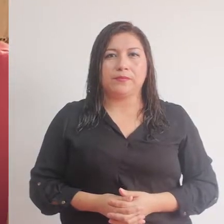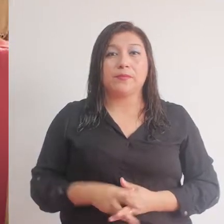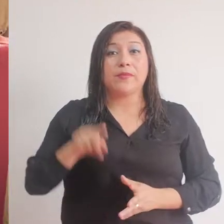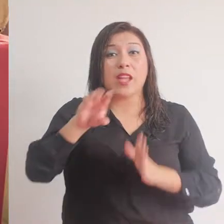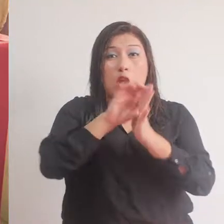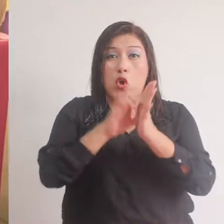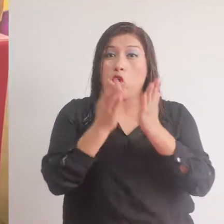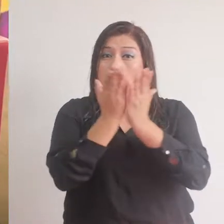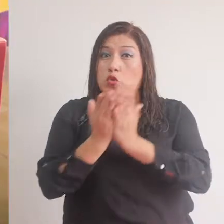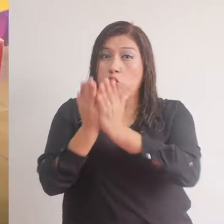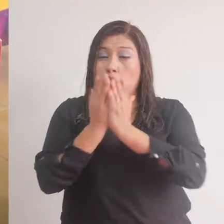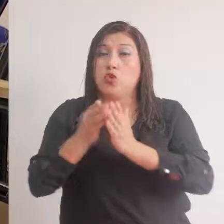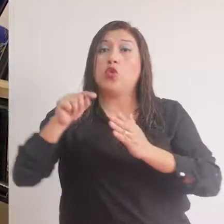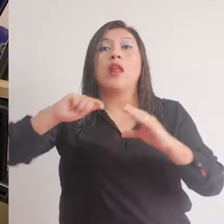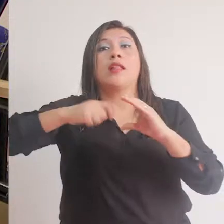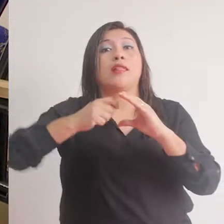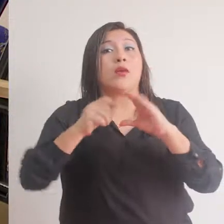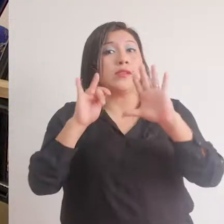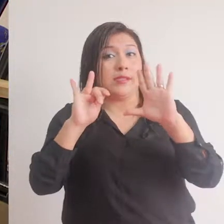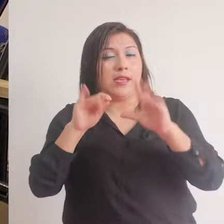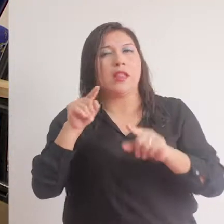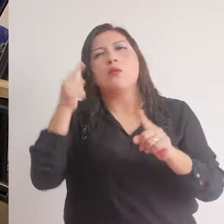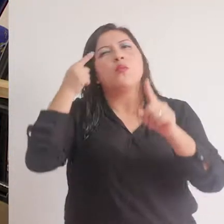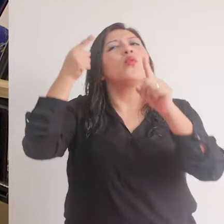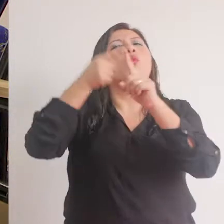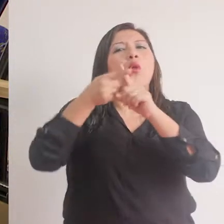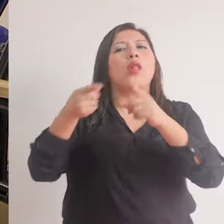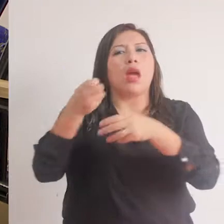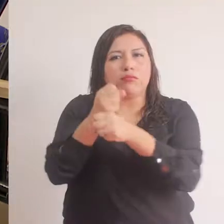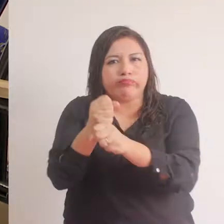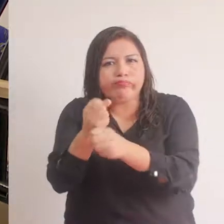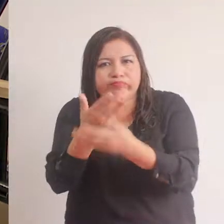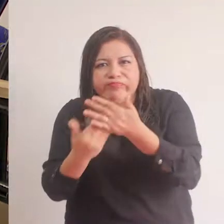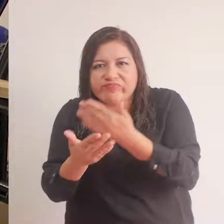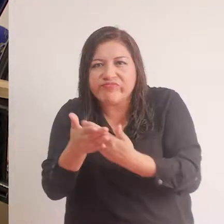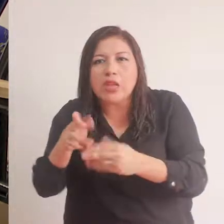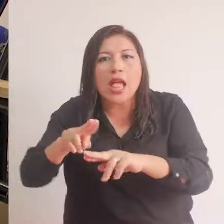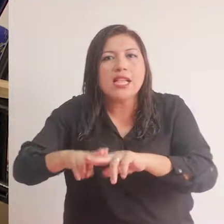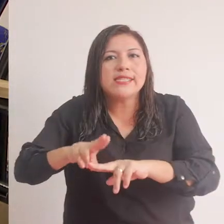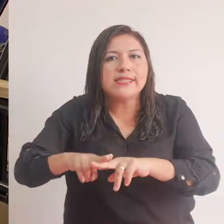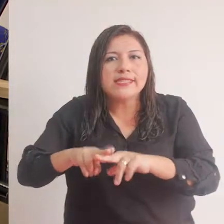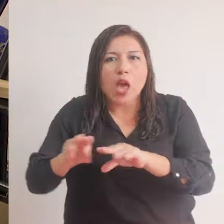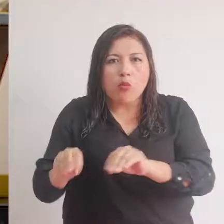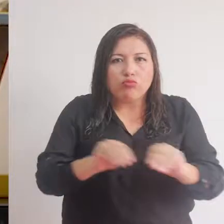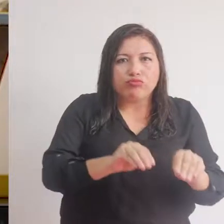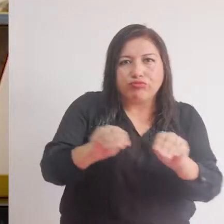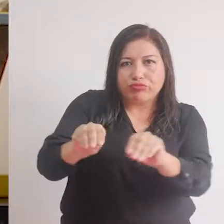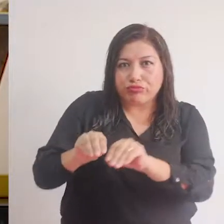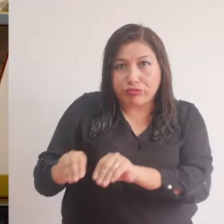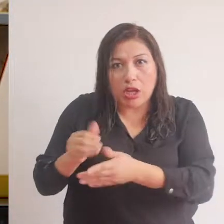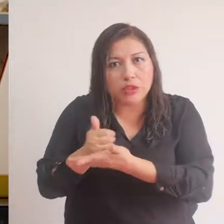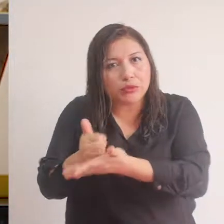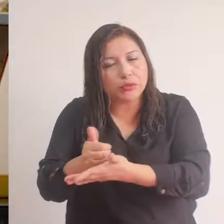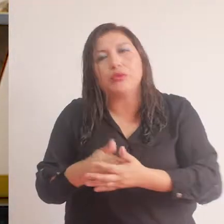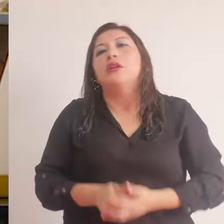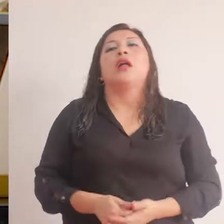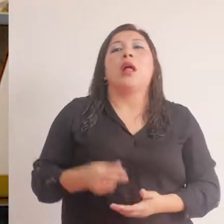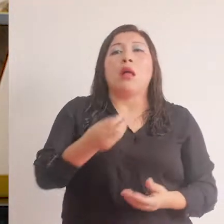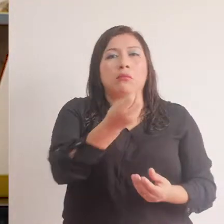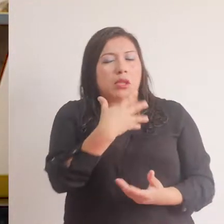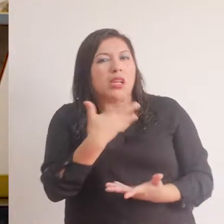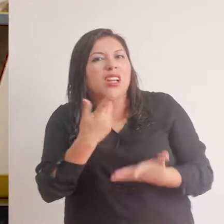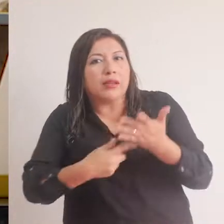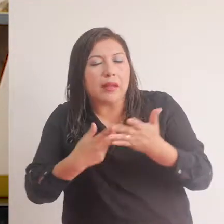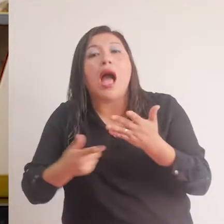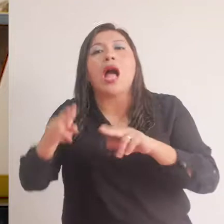En el curso de taller 7, donde el propósito es hacer una silla, un mobiliario, nos dijeron que teníamos que hacer